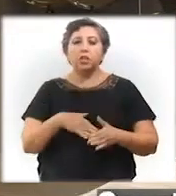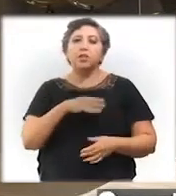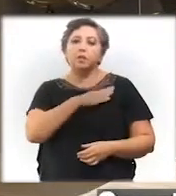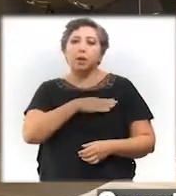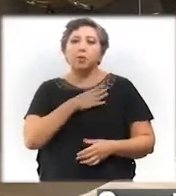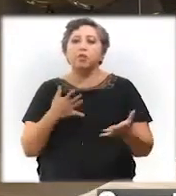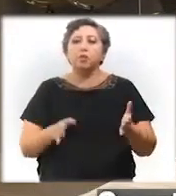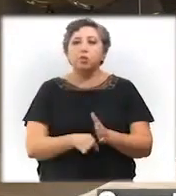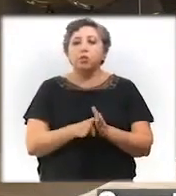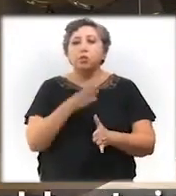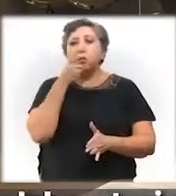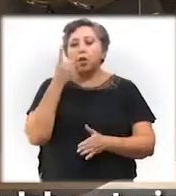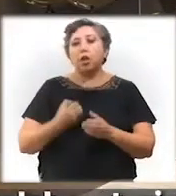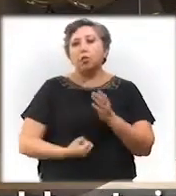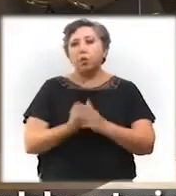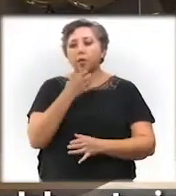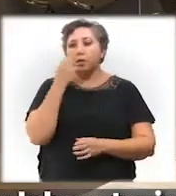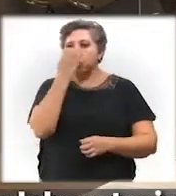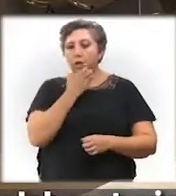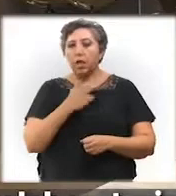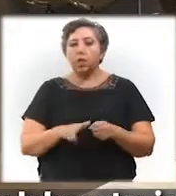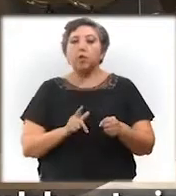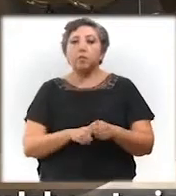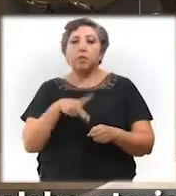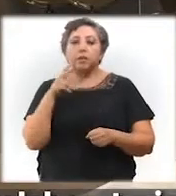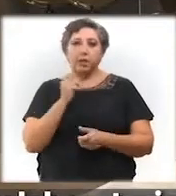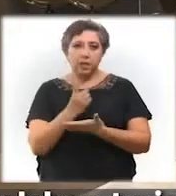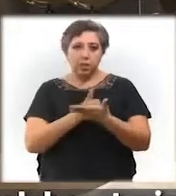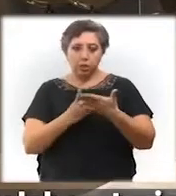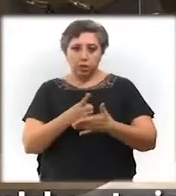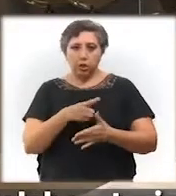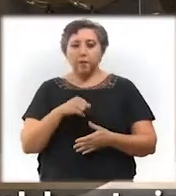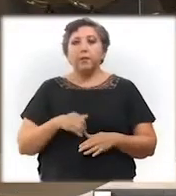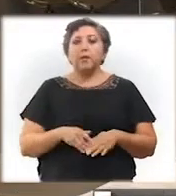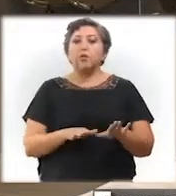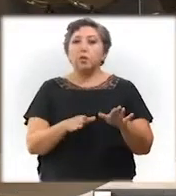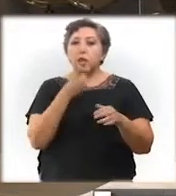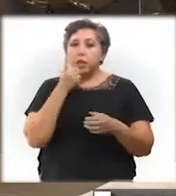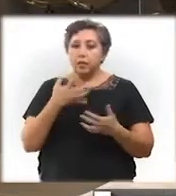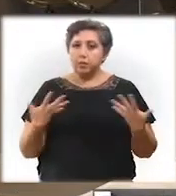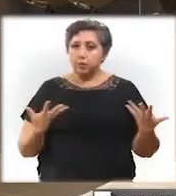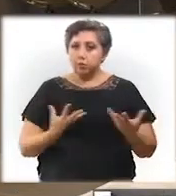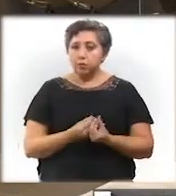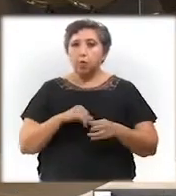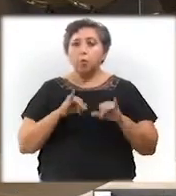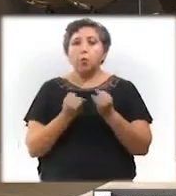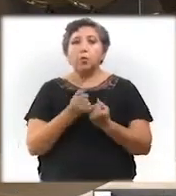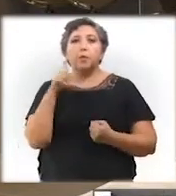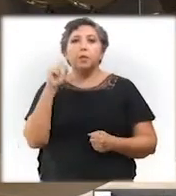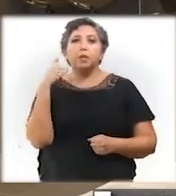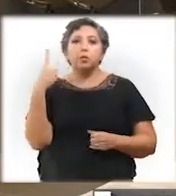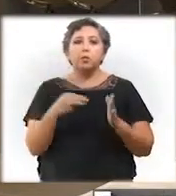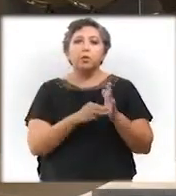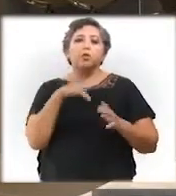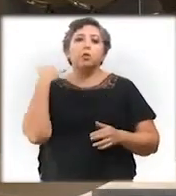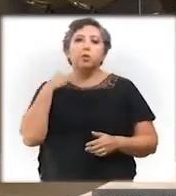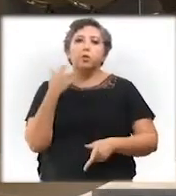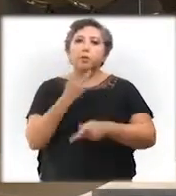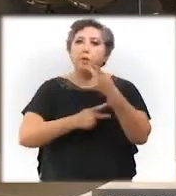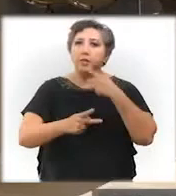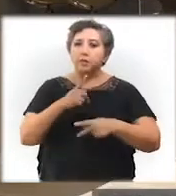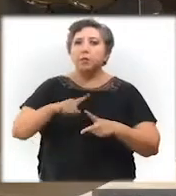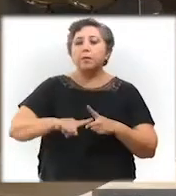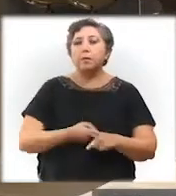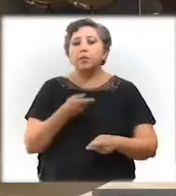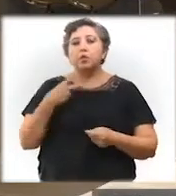Construimos la nueva escuela normal y laboratorios de innovación, diseño y manufactura. Emprendimos juntos a 21,000 yucatecos con créditos